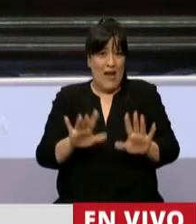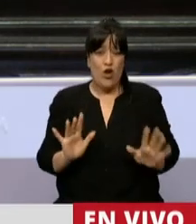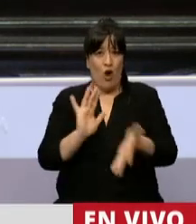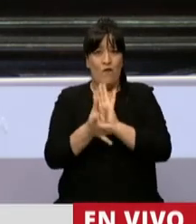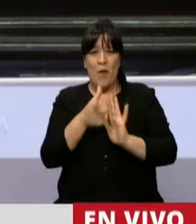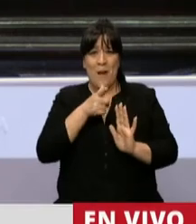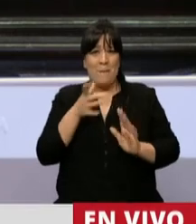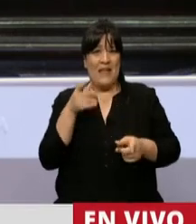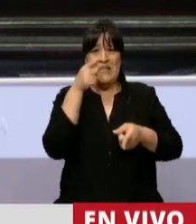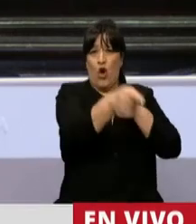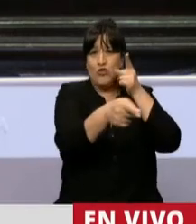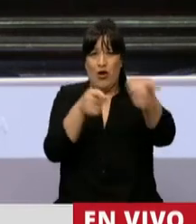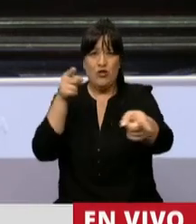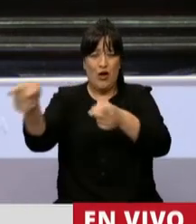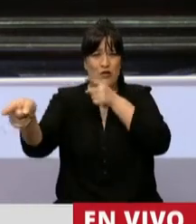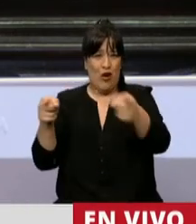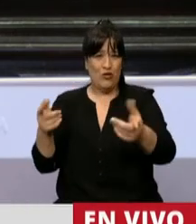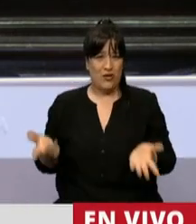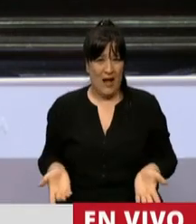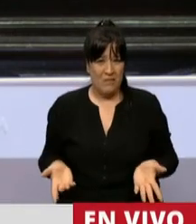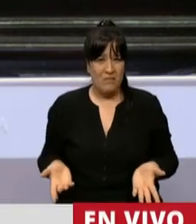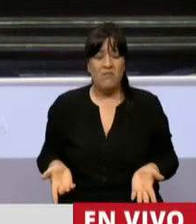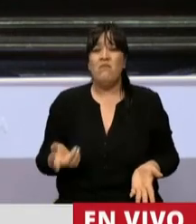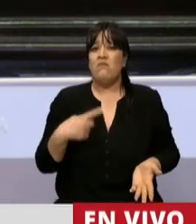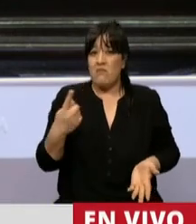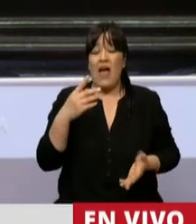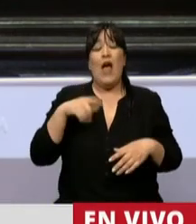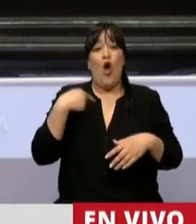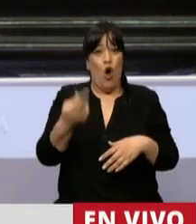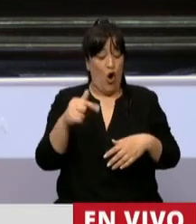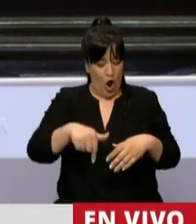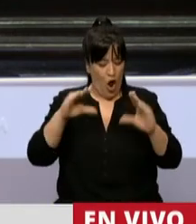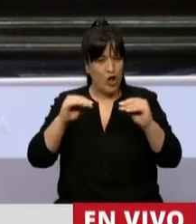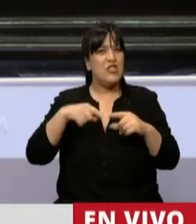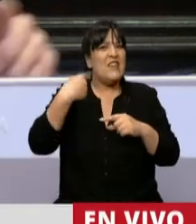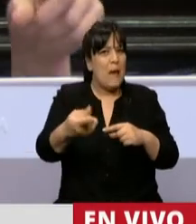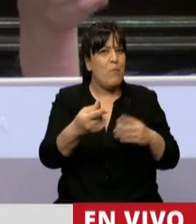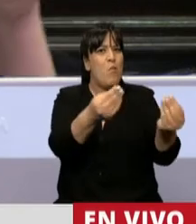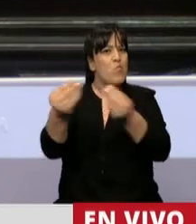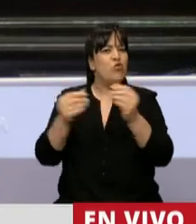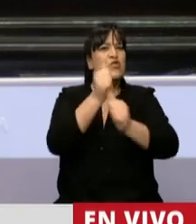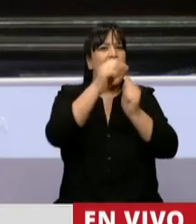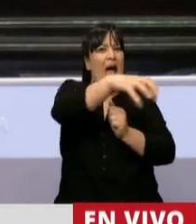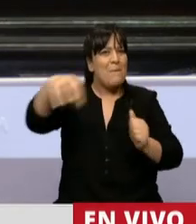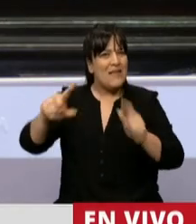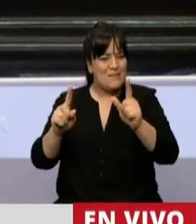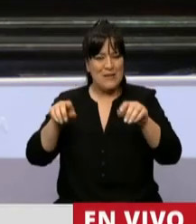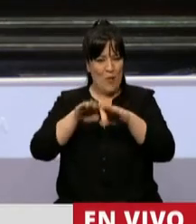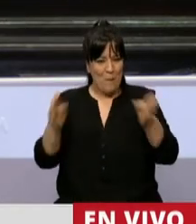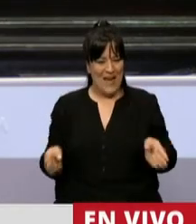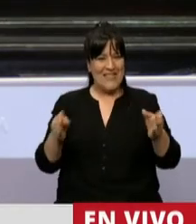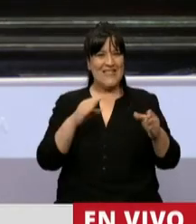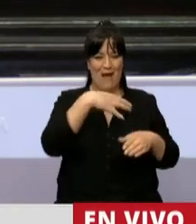ataca a sus unicornios. Estoy segura que después de esta noche, muchas de las empresas que en esa mesa sectorial